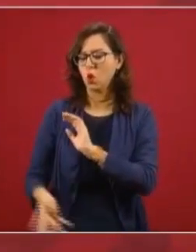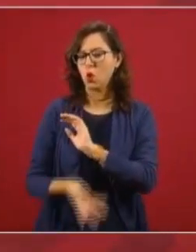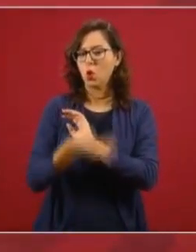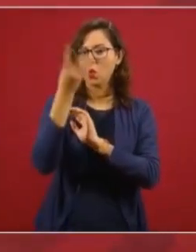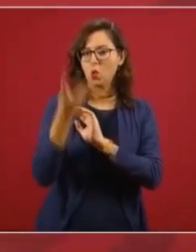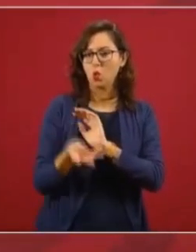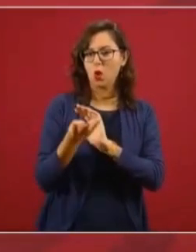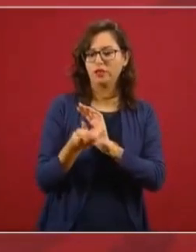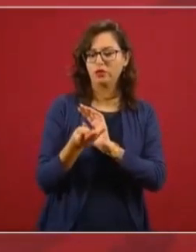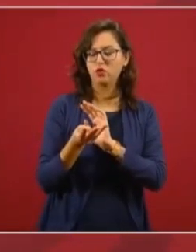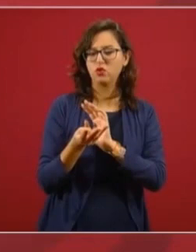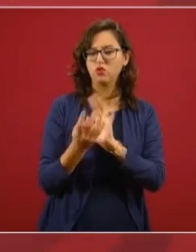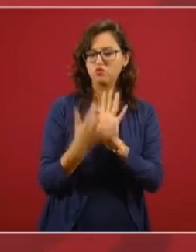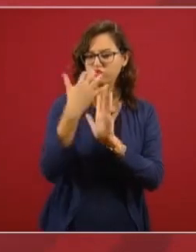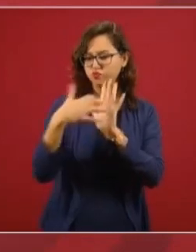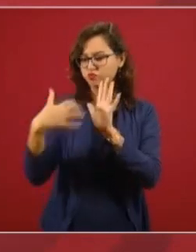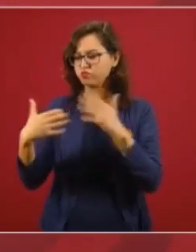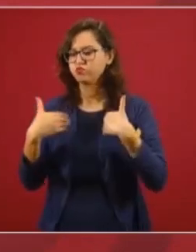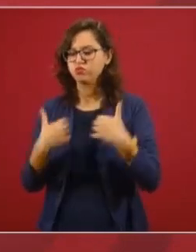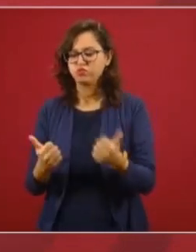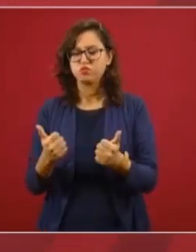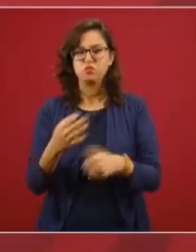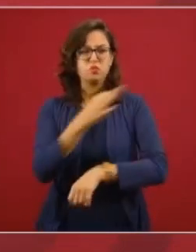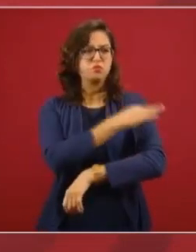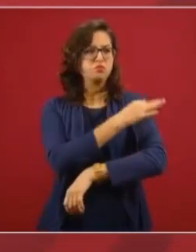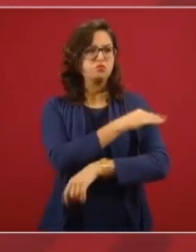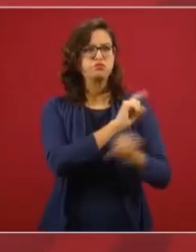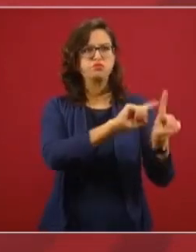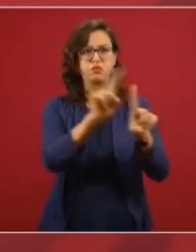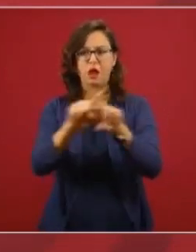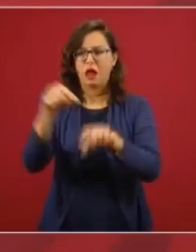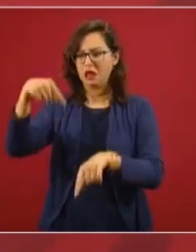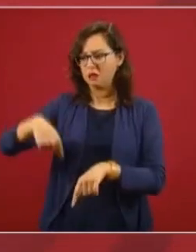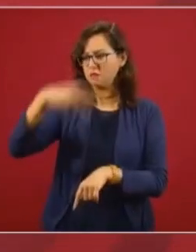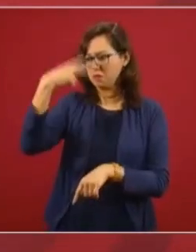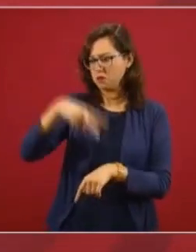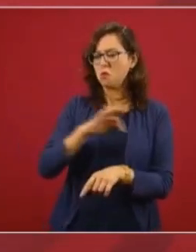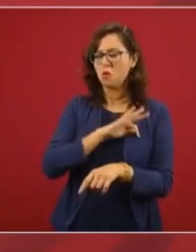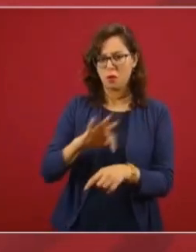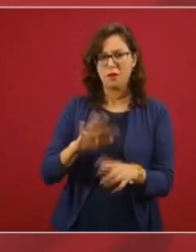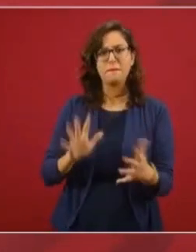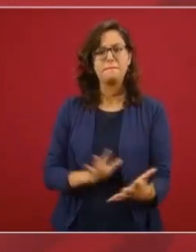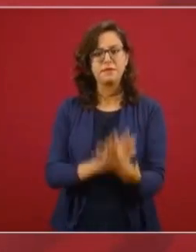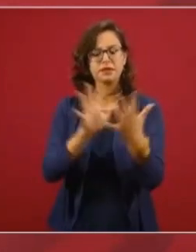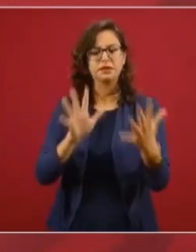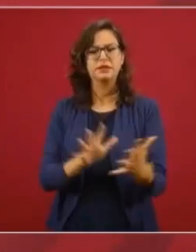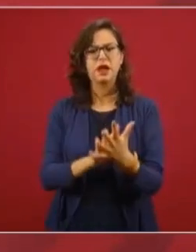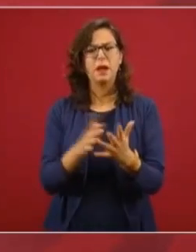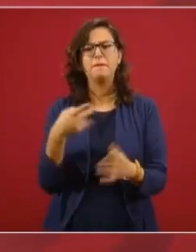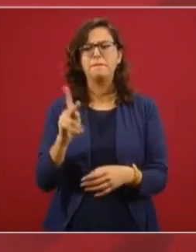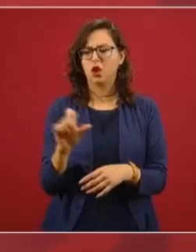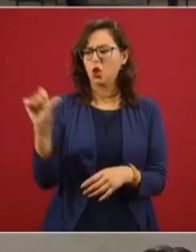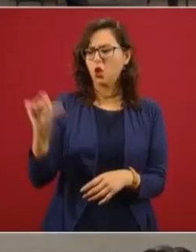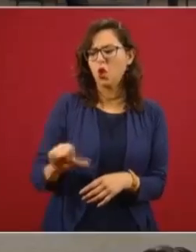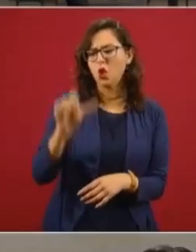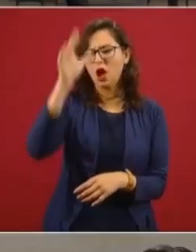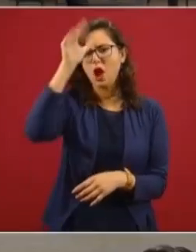fase 3 de diferentes vacunas. ¿Qué es lo nuevo hoy? Que se llegue a un acuerdo de producción.